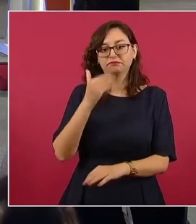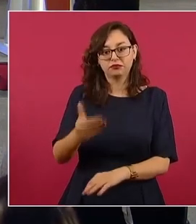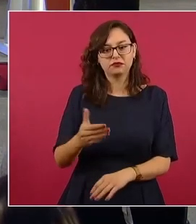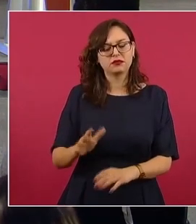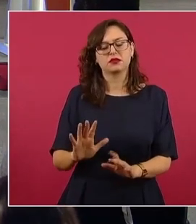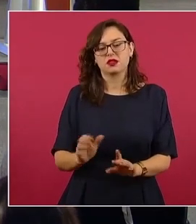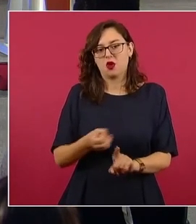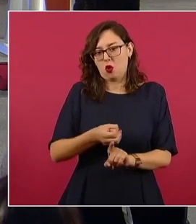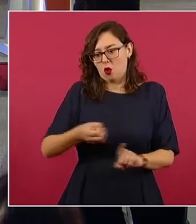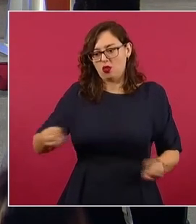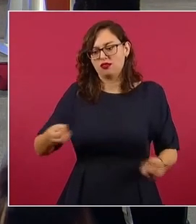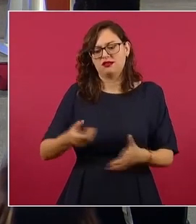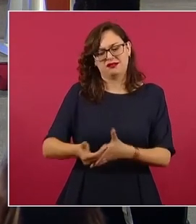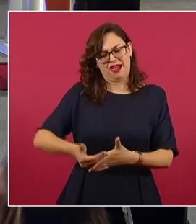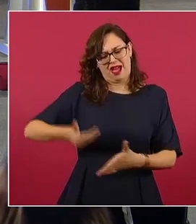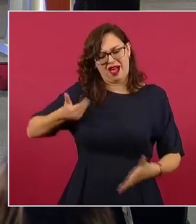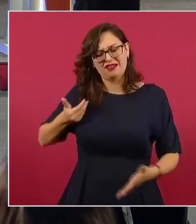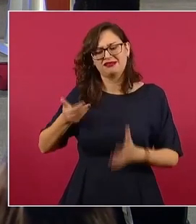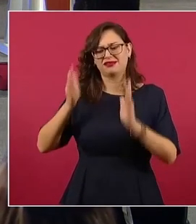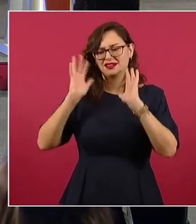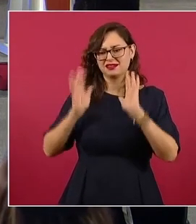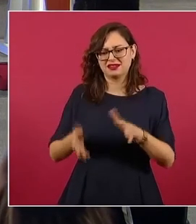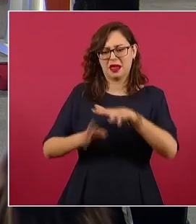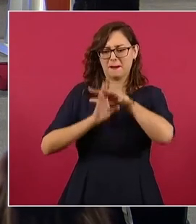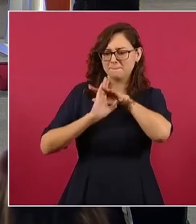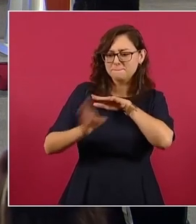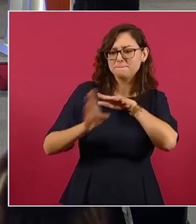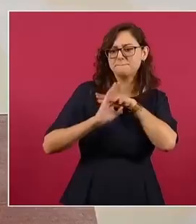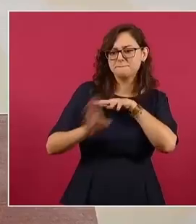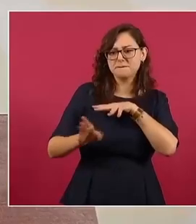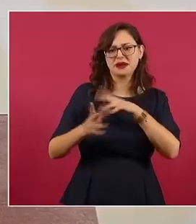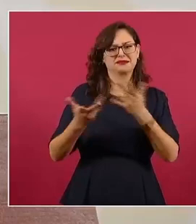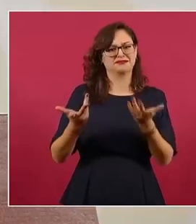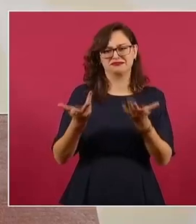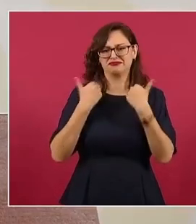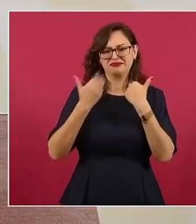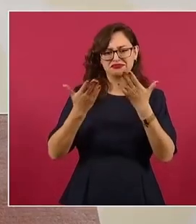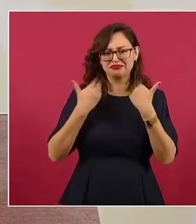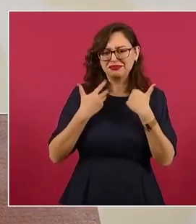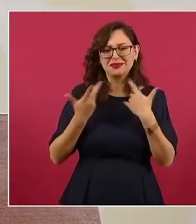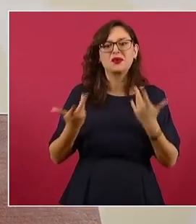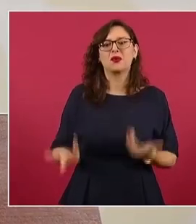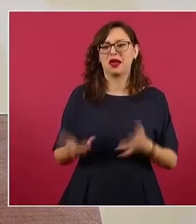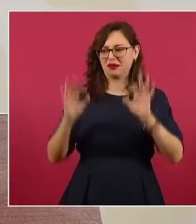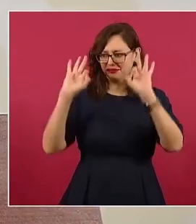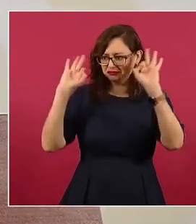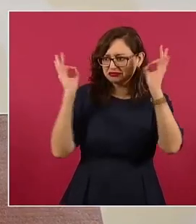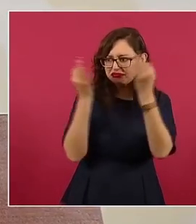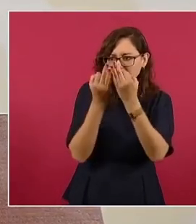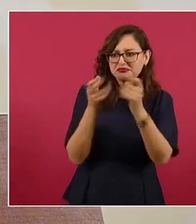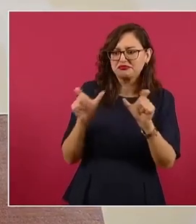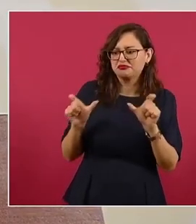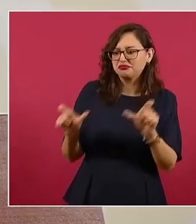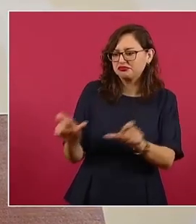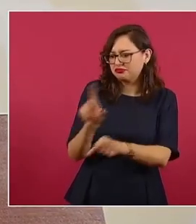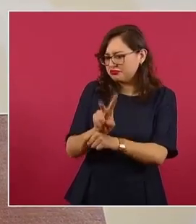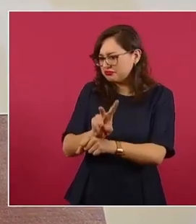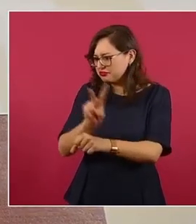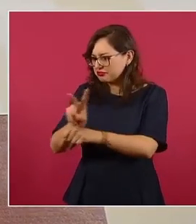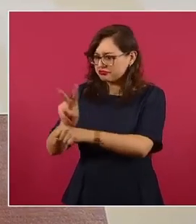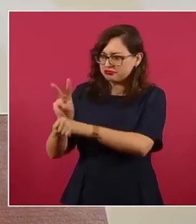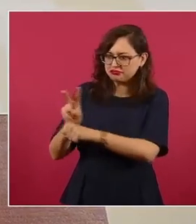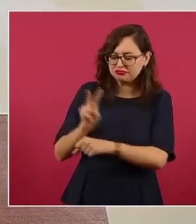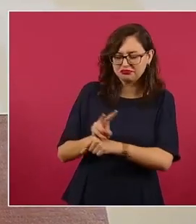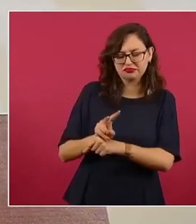el área de migración, se planeó el flujo, se planearon las estadísticas, se capacitó y